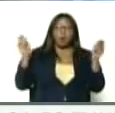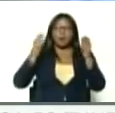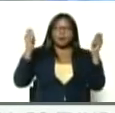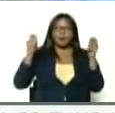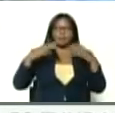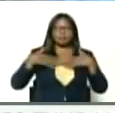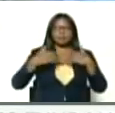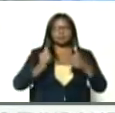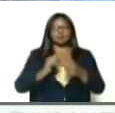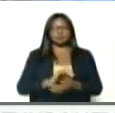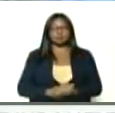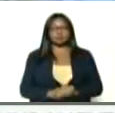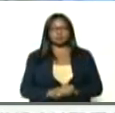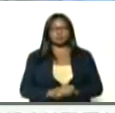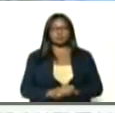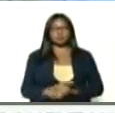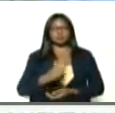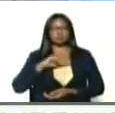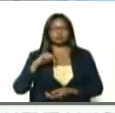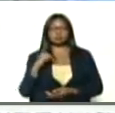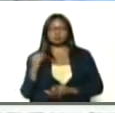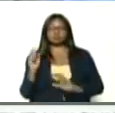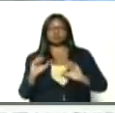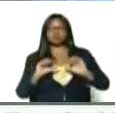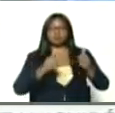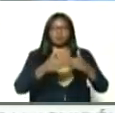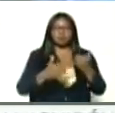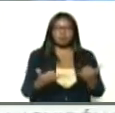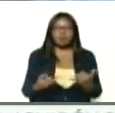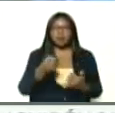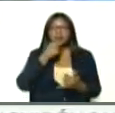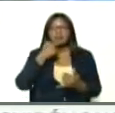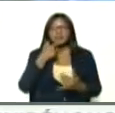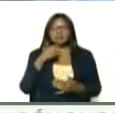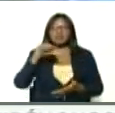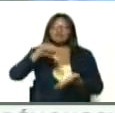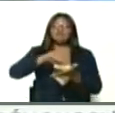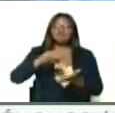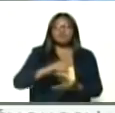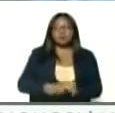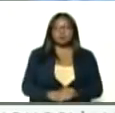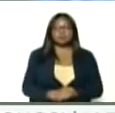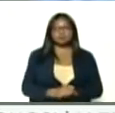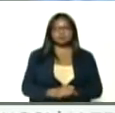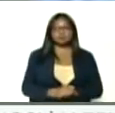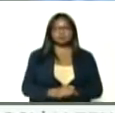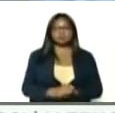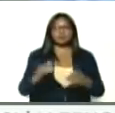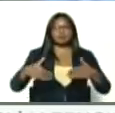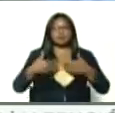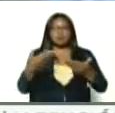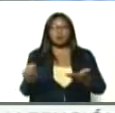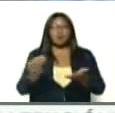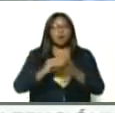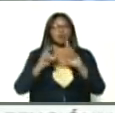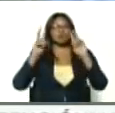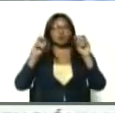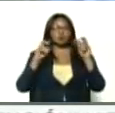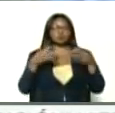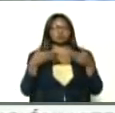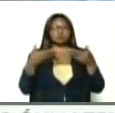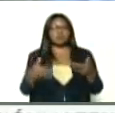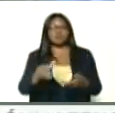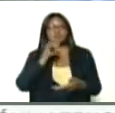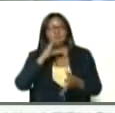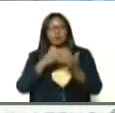de salud, y hemos venido, a esta hermosa ciudad, a entregar, como nuevo, como usted lo